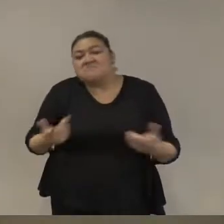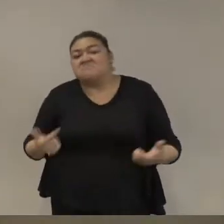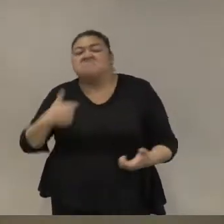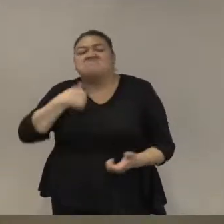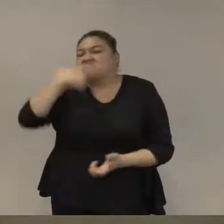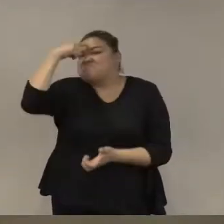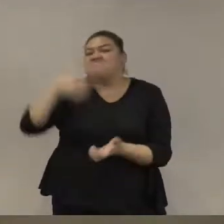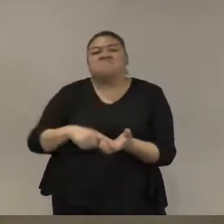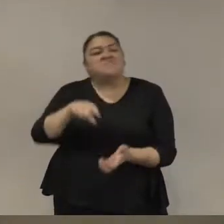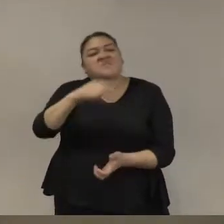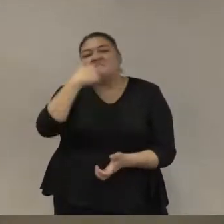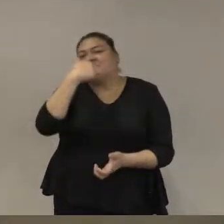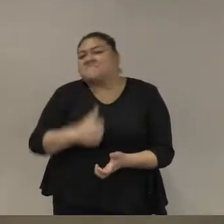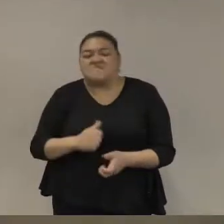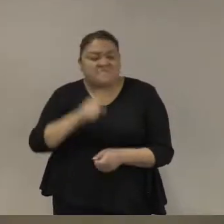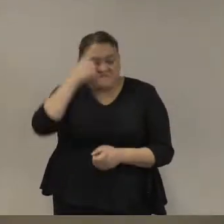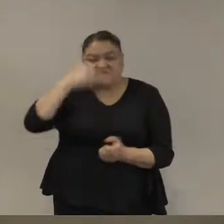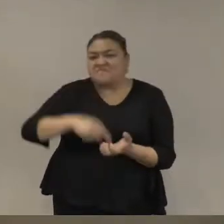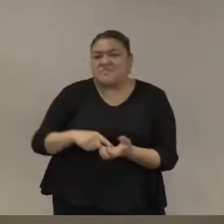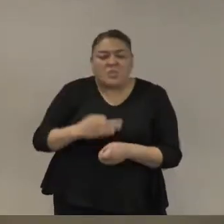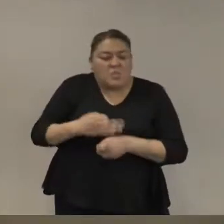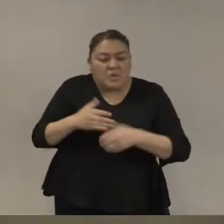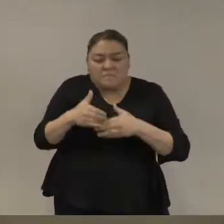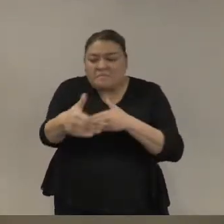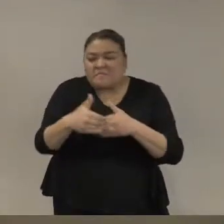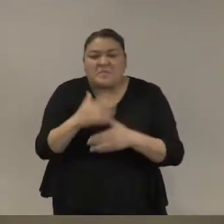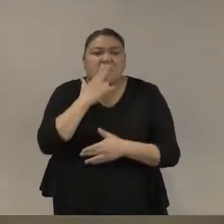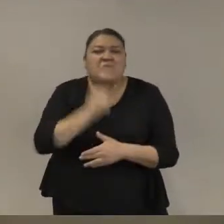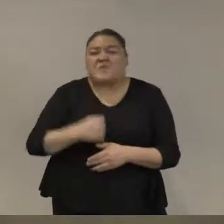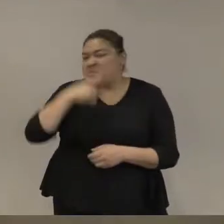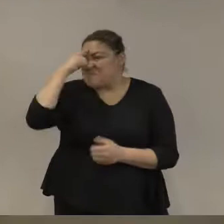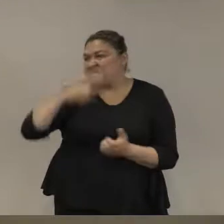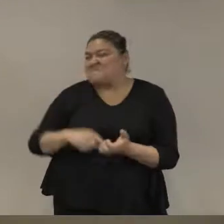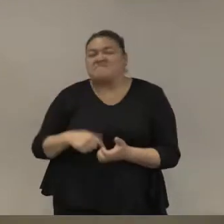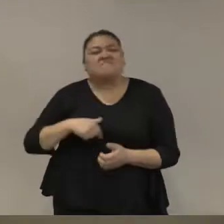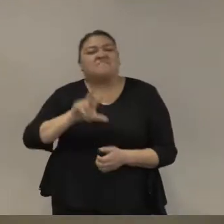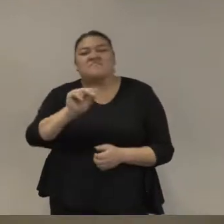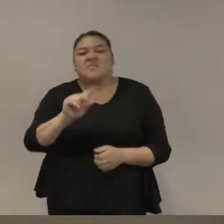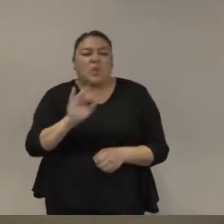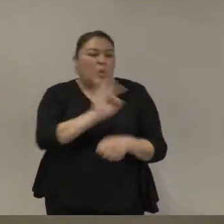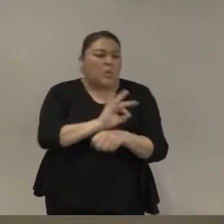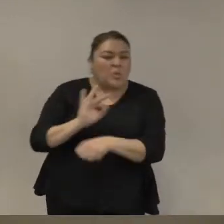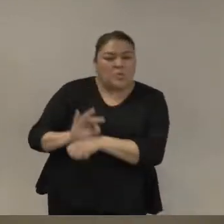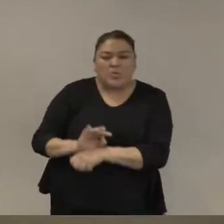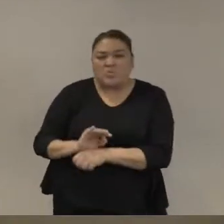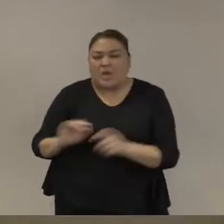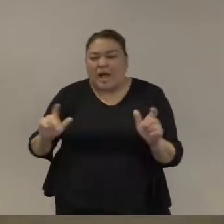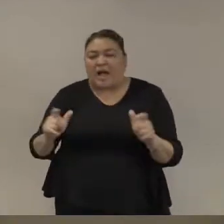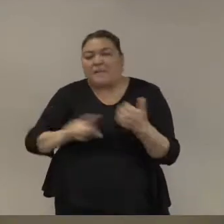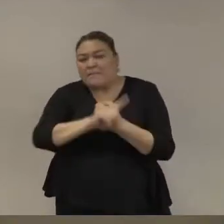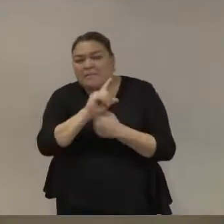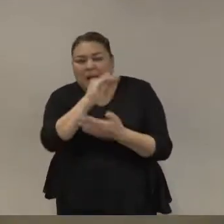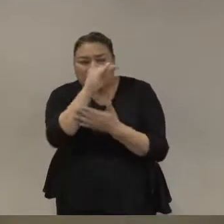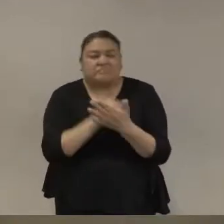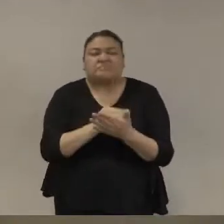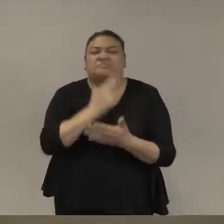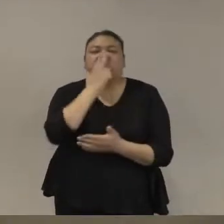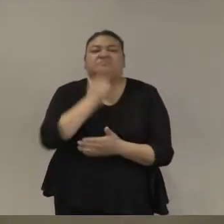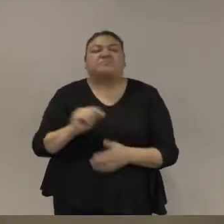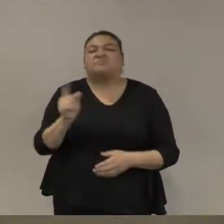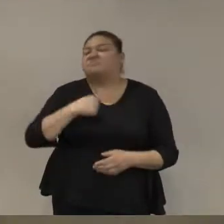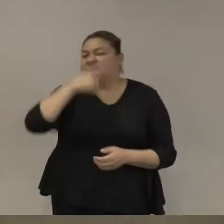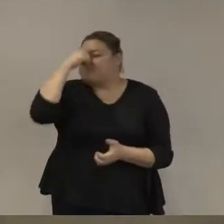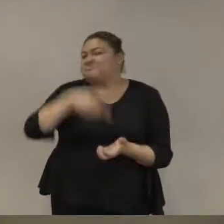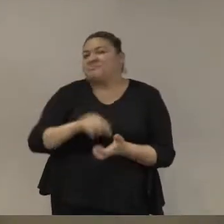por lo menos ni en el mediano y largo plazo no va a funcionar para reducir la inseguridad de la misma manera que